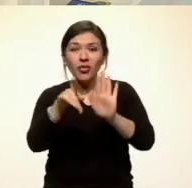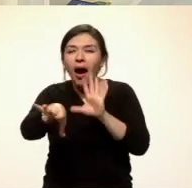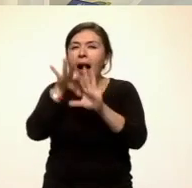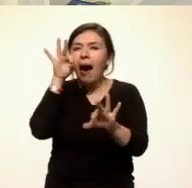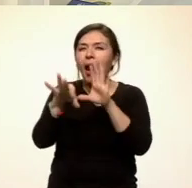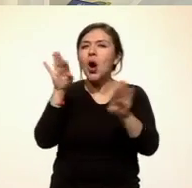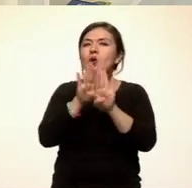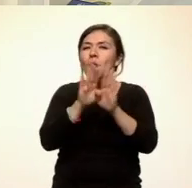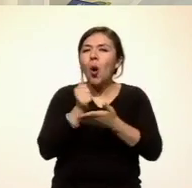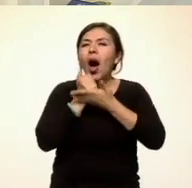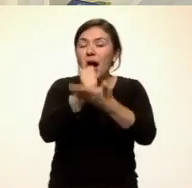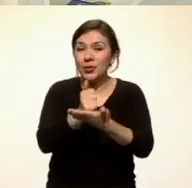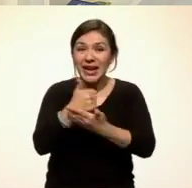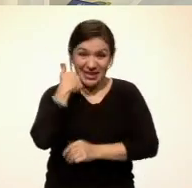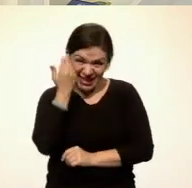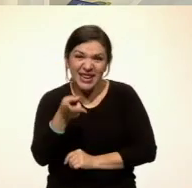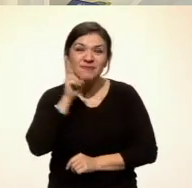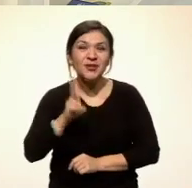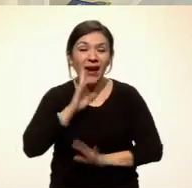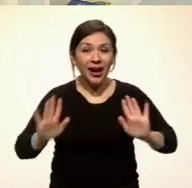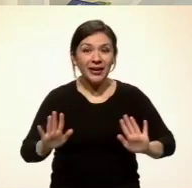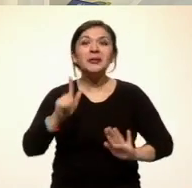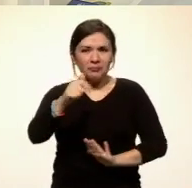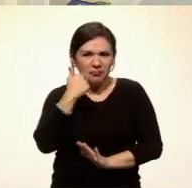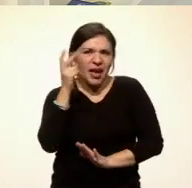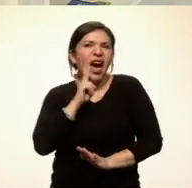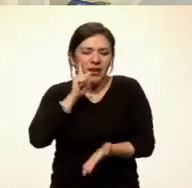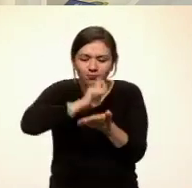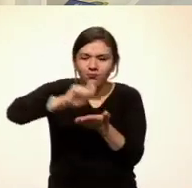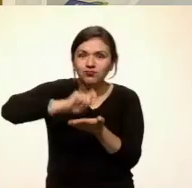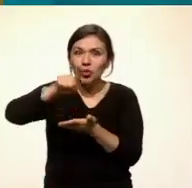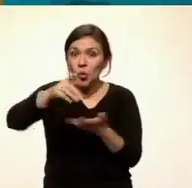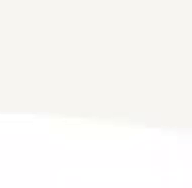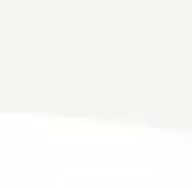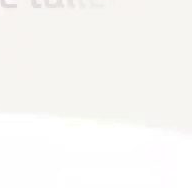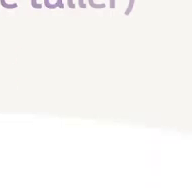algunas pistas. ¿Lo intentamos? ¿Te animas a escribir tú uno?